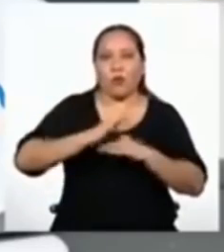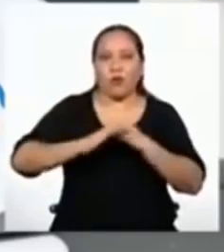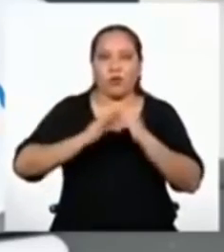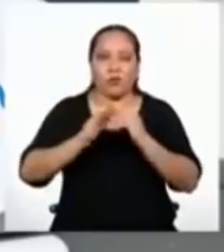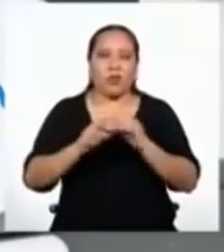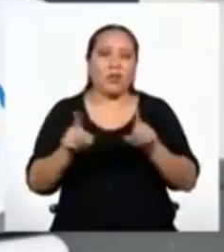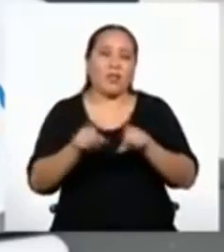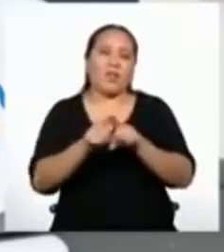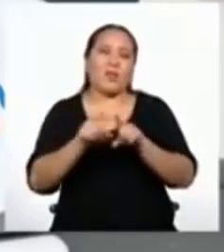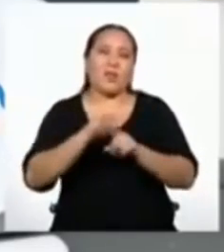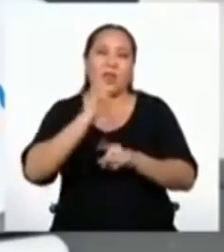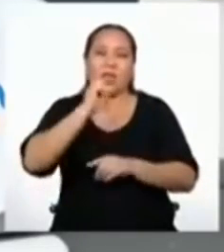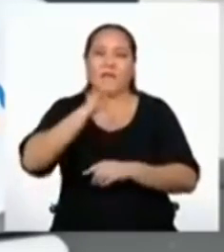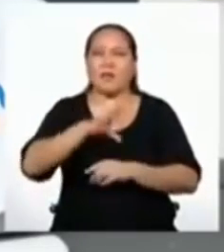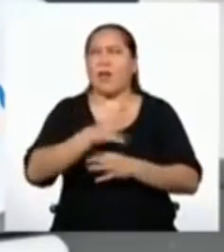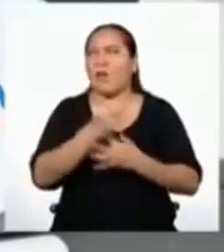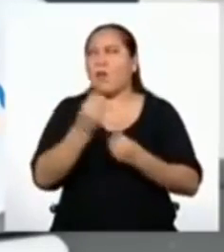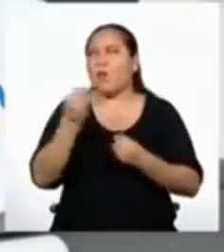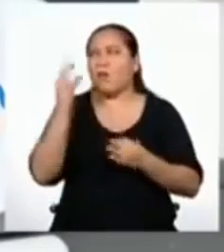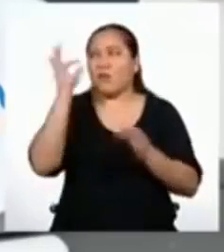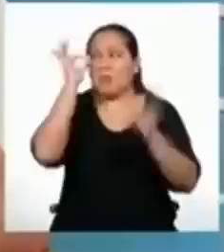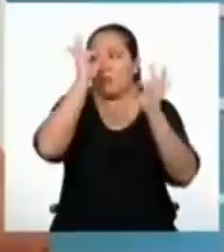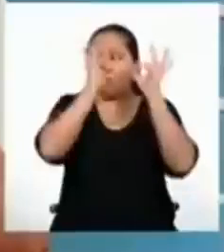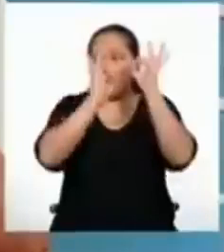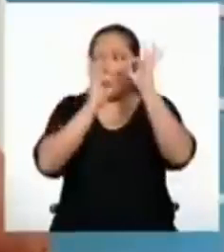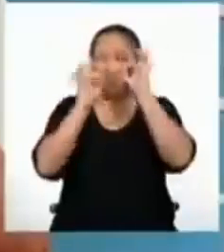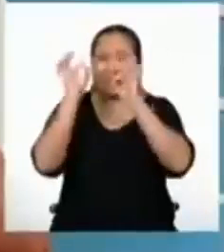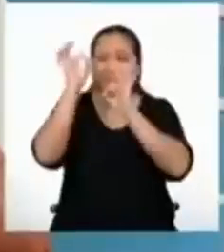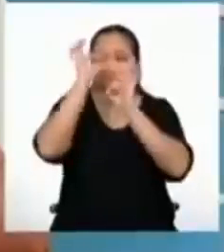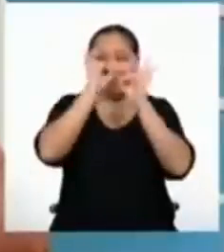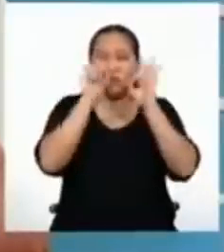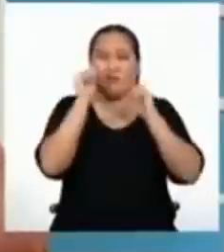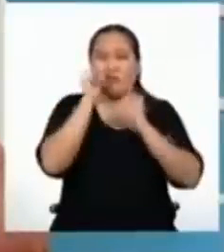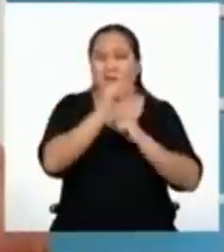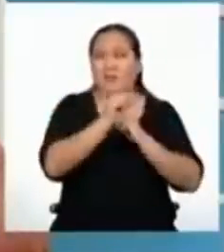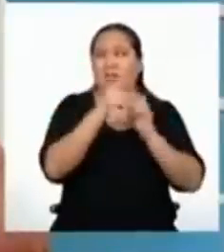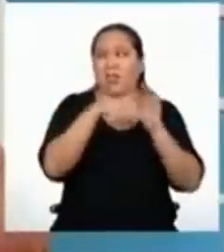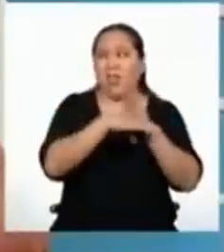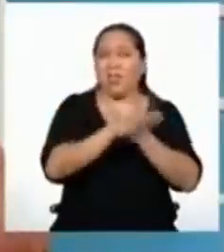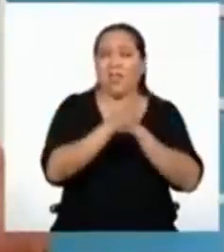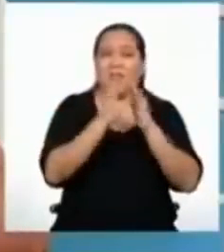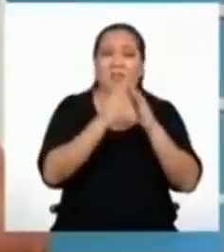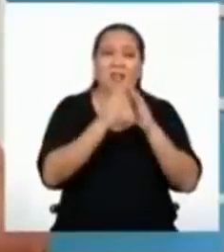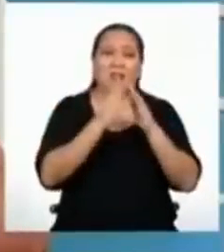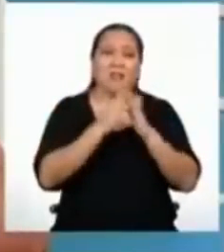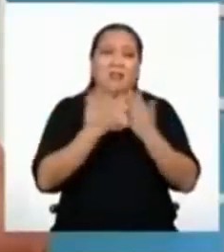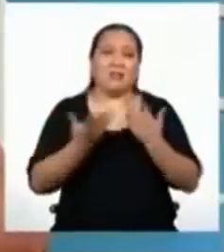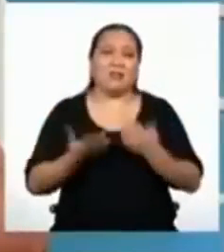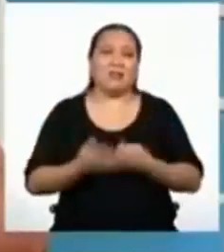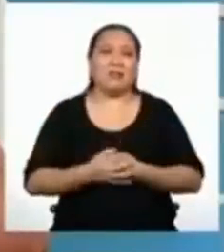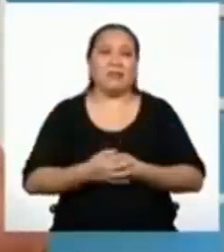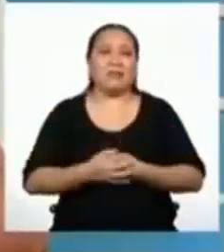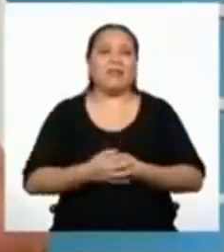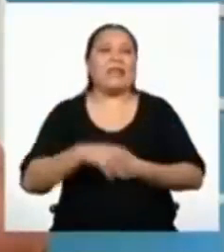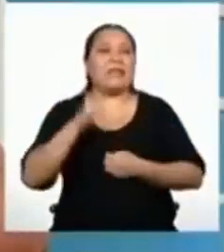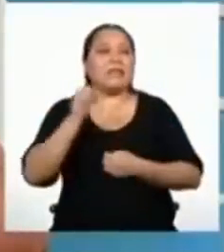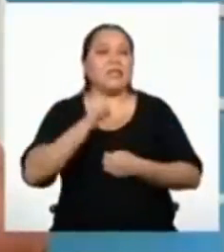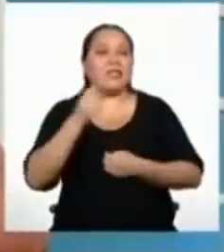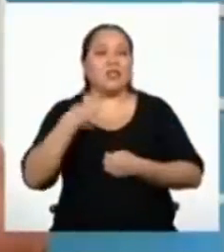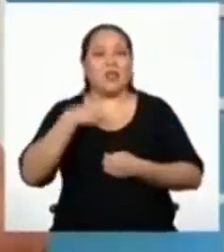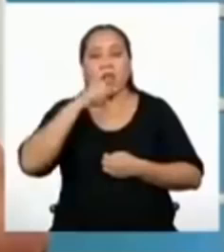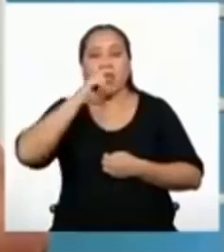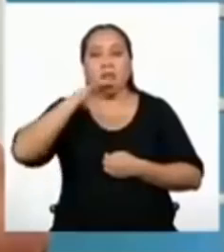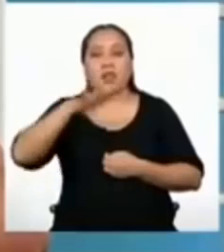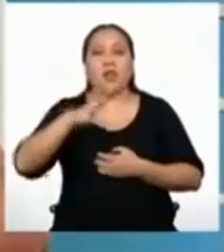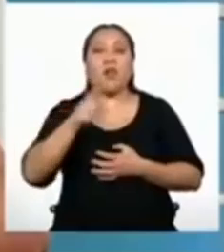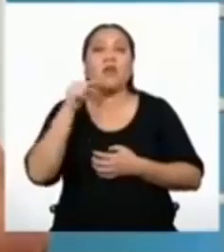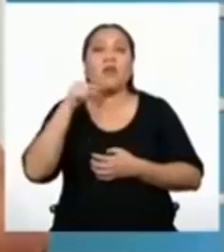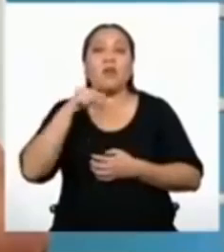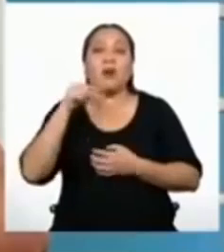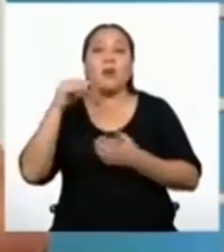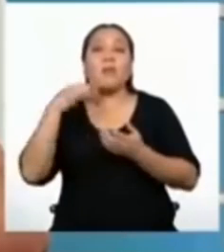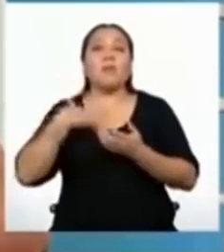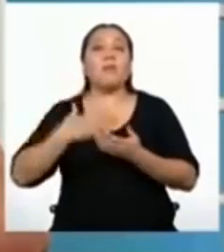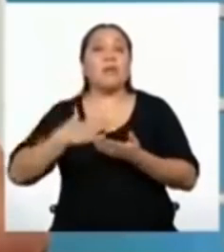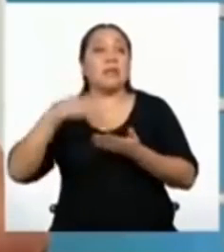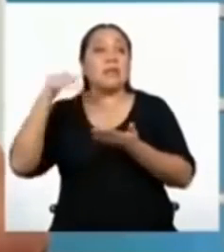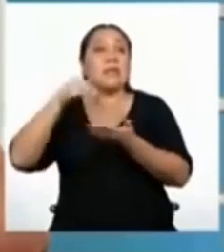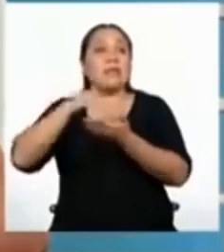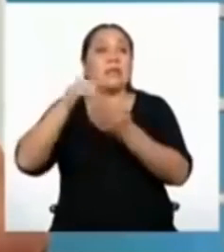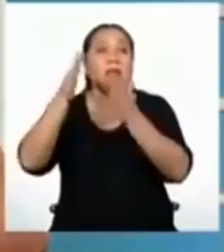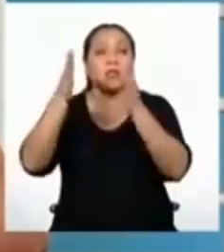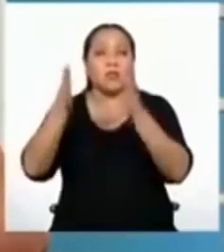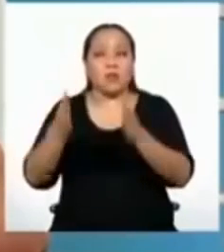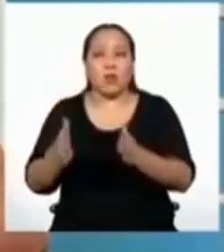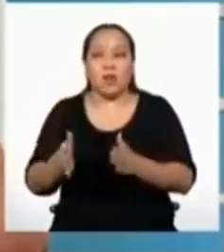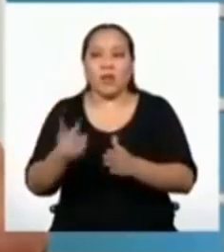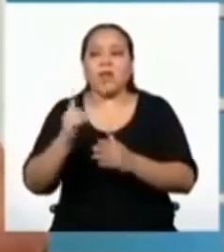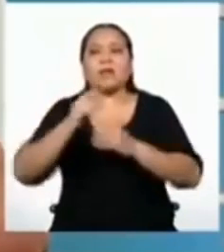decirlo, hay muchas distracciones en la casa. Eso es verdad, Yeremis. Yo justo le digo eso a mis estudiantes. Que vayan tranquilos